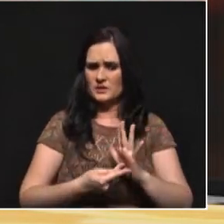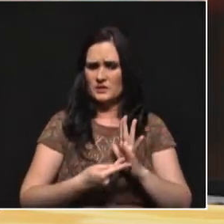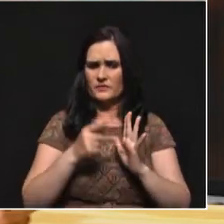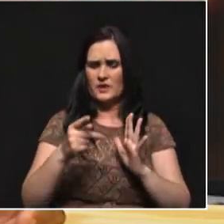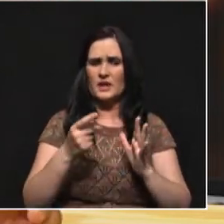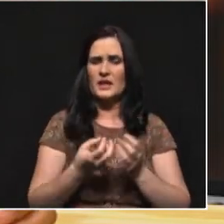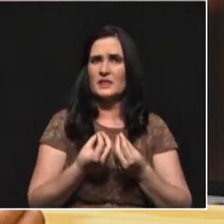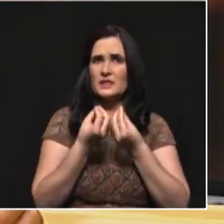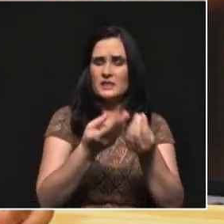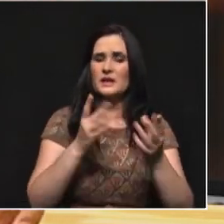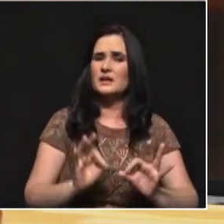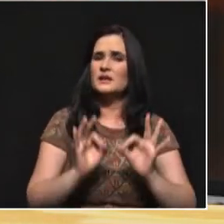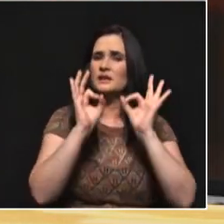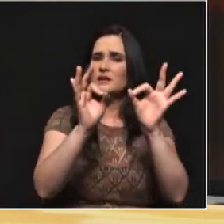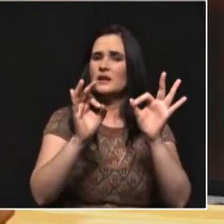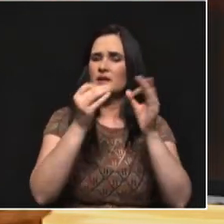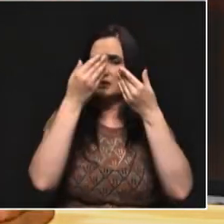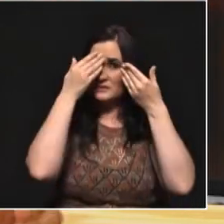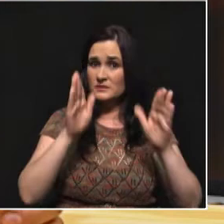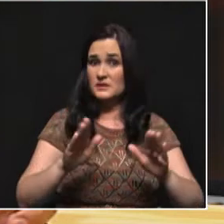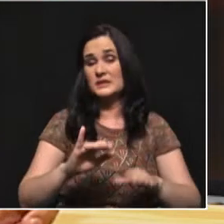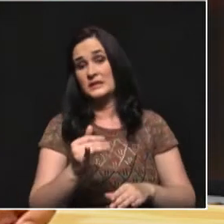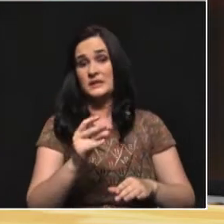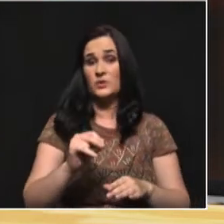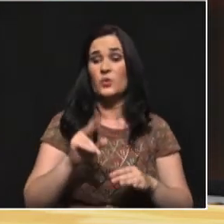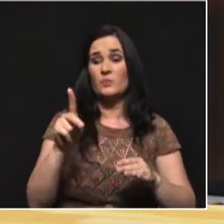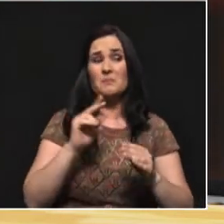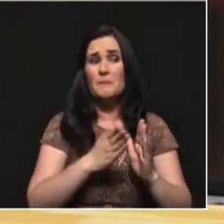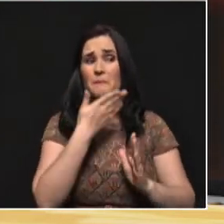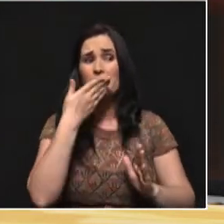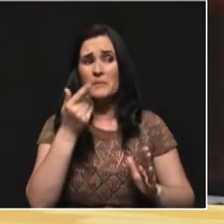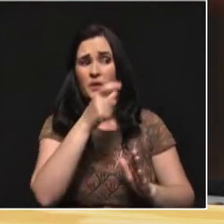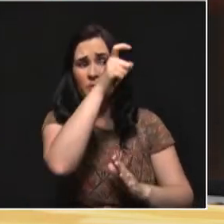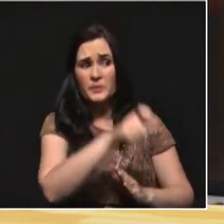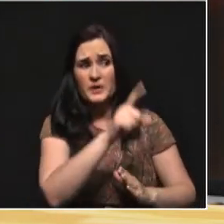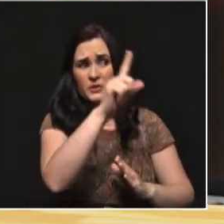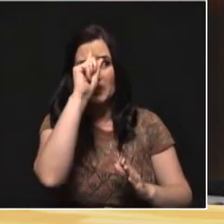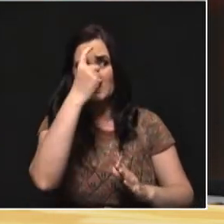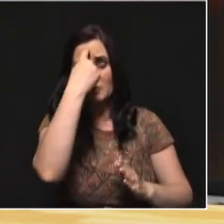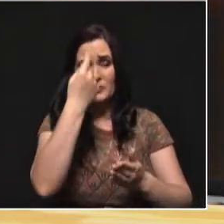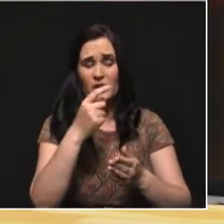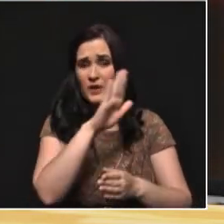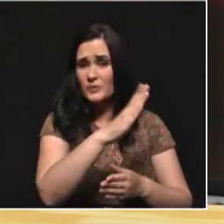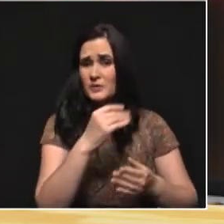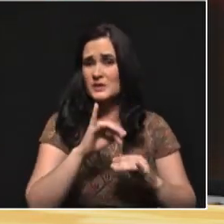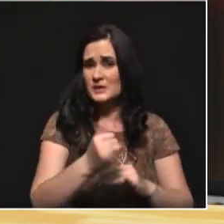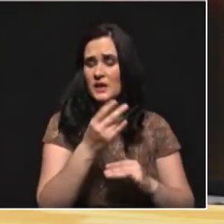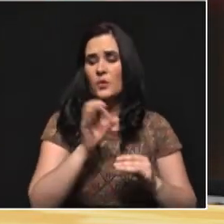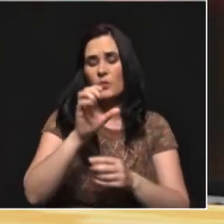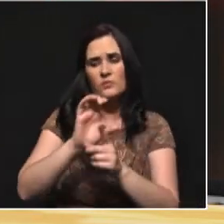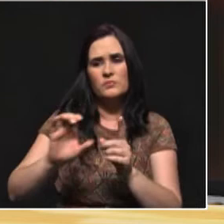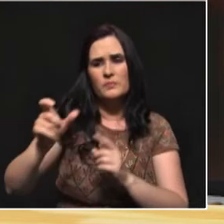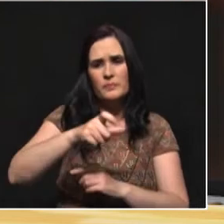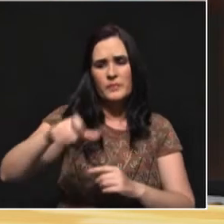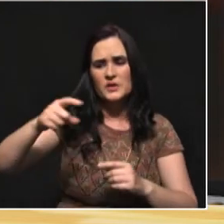generar una mayor calidad en la democracia? ¿Vamos a tener mejores gobernantes? ¿Vamos a tener ciudadanos más informados y ciudadanos más conscientes